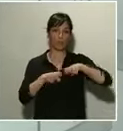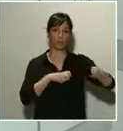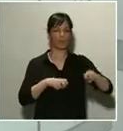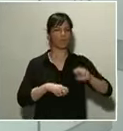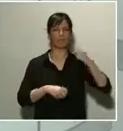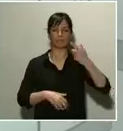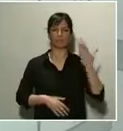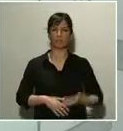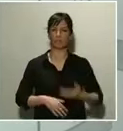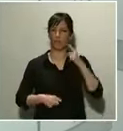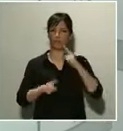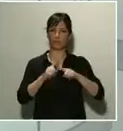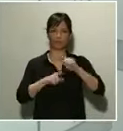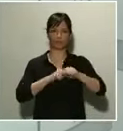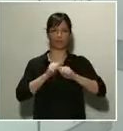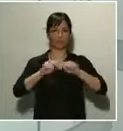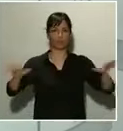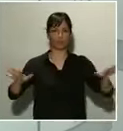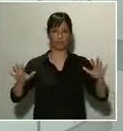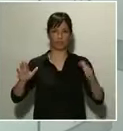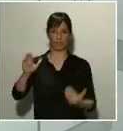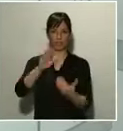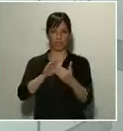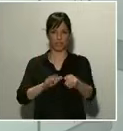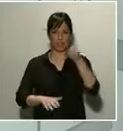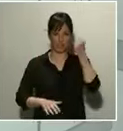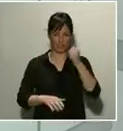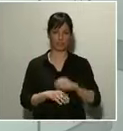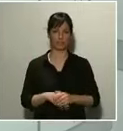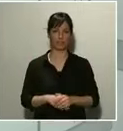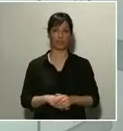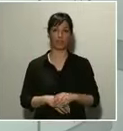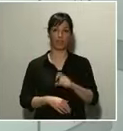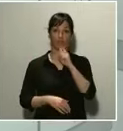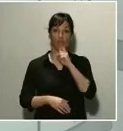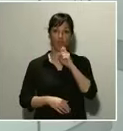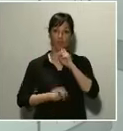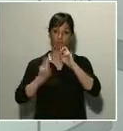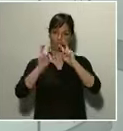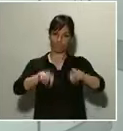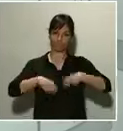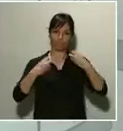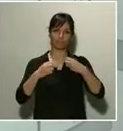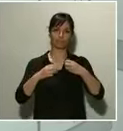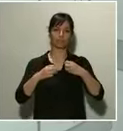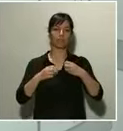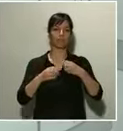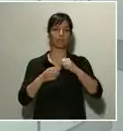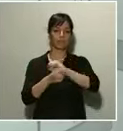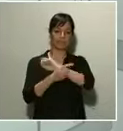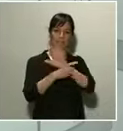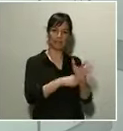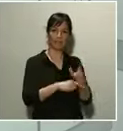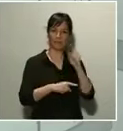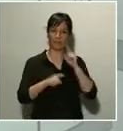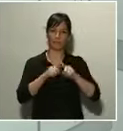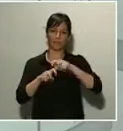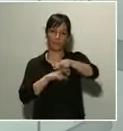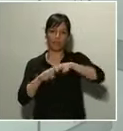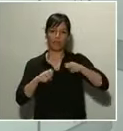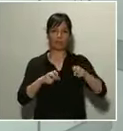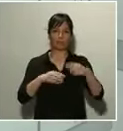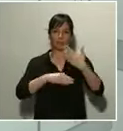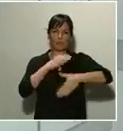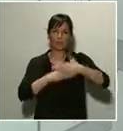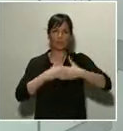Para conseguir esto, hemos rediseñado un esquema de movilidad muy restringido y seguro, al que continuamente estamos